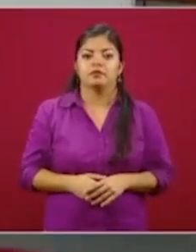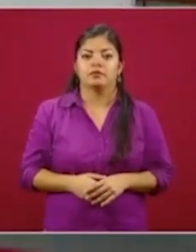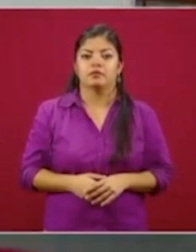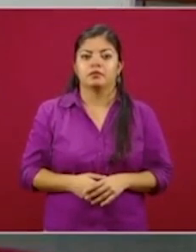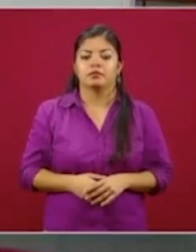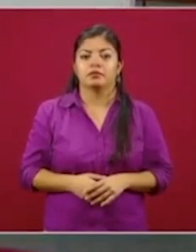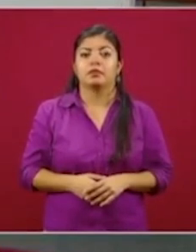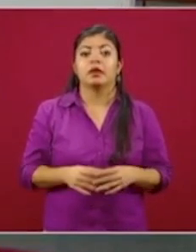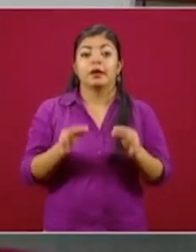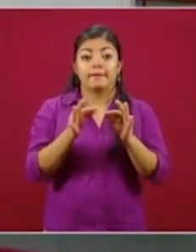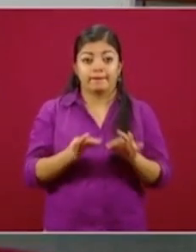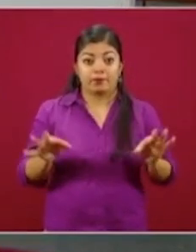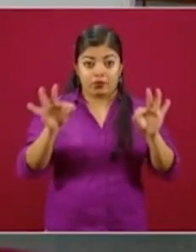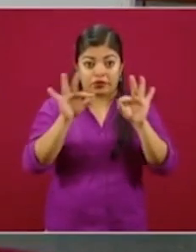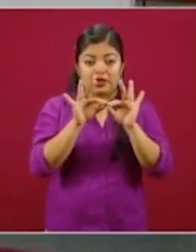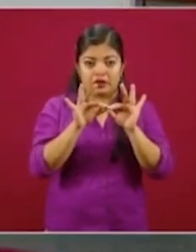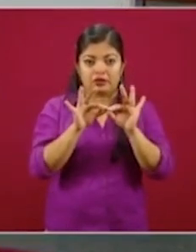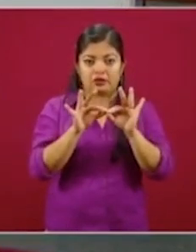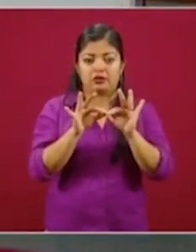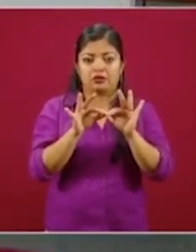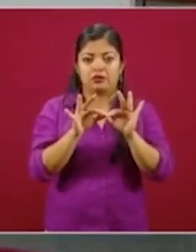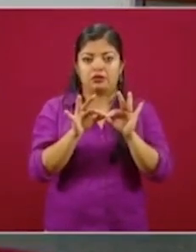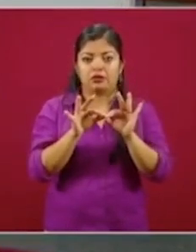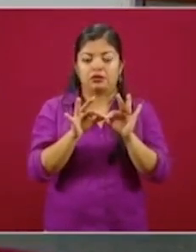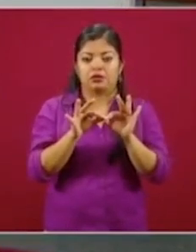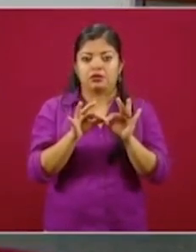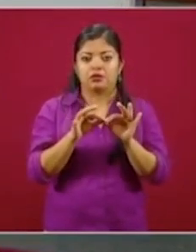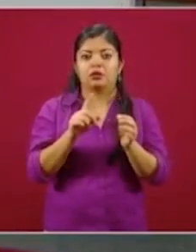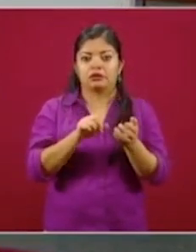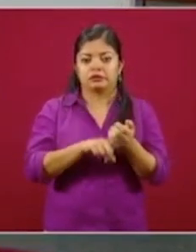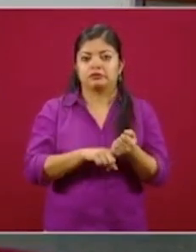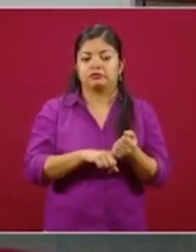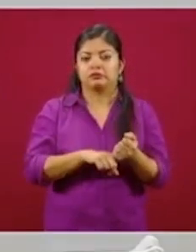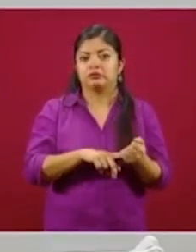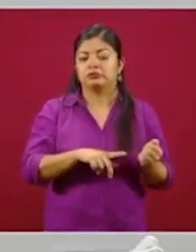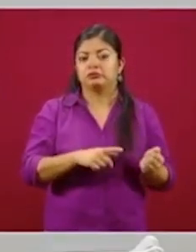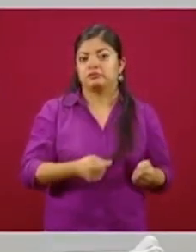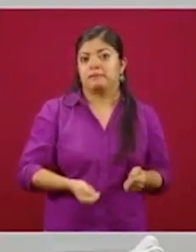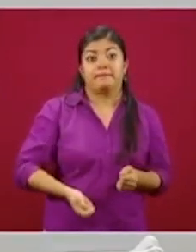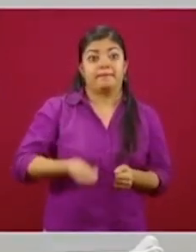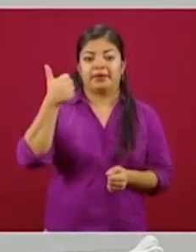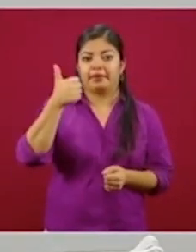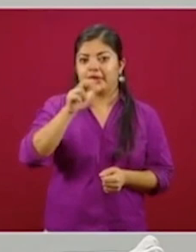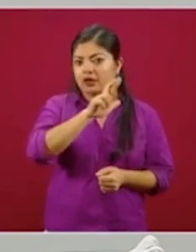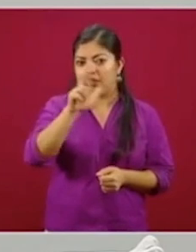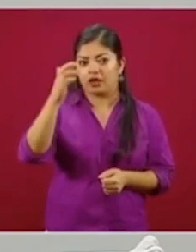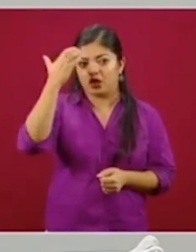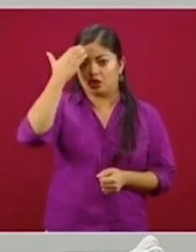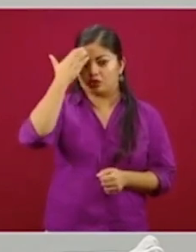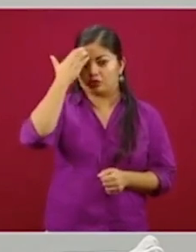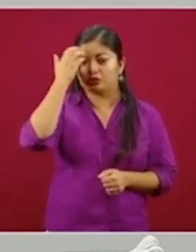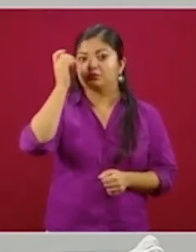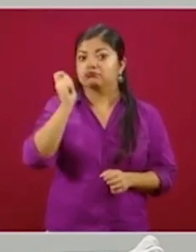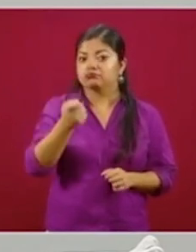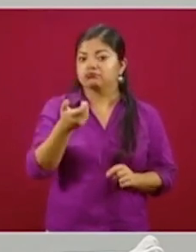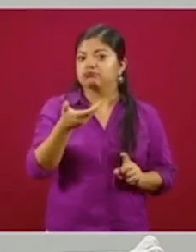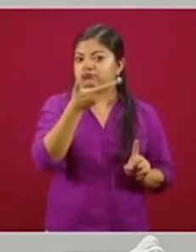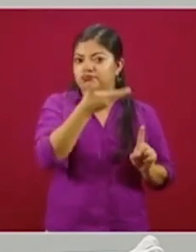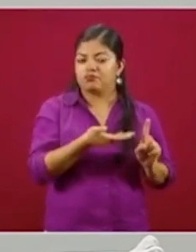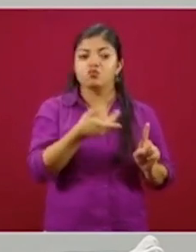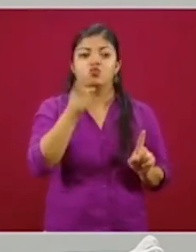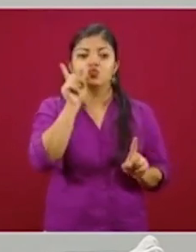Muy importante, aquí estamos haciendo un reconocimiento por primera vez también a la mujer en actividad pesquera,